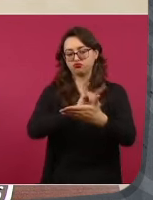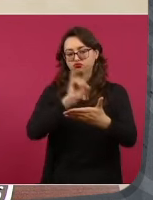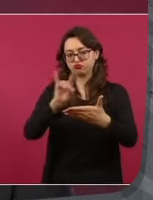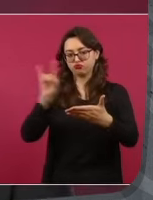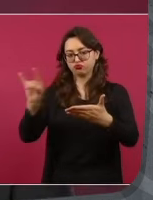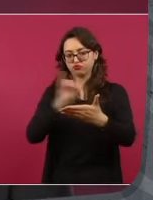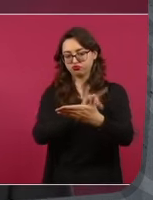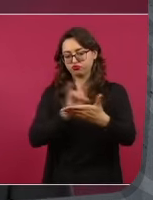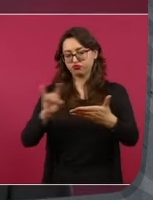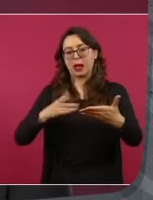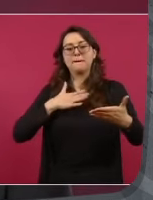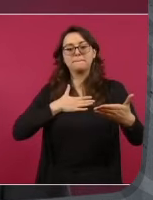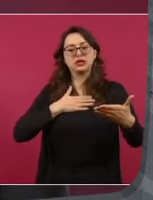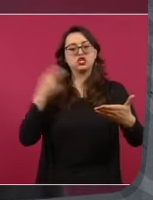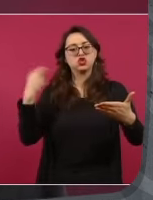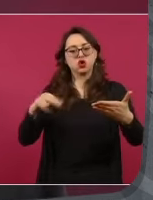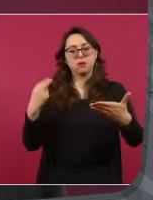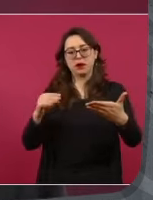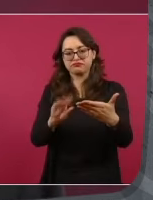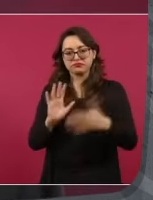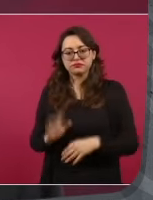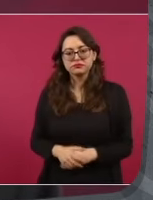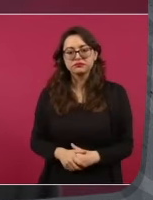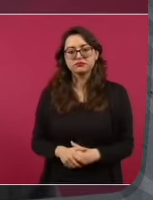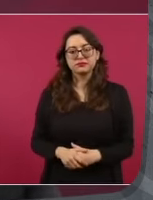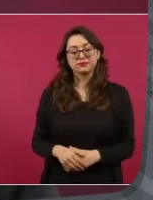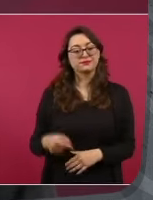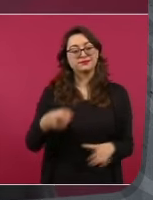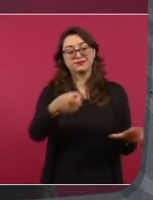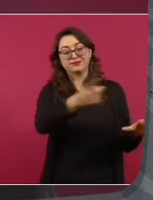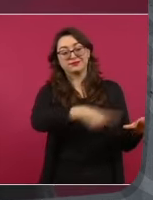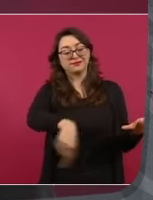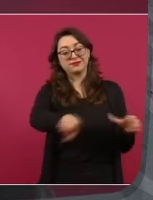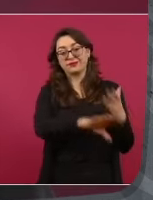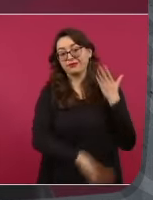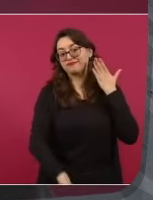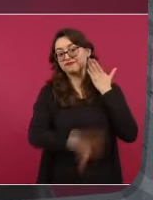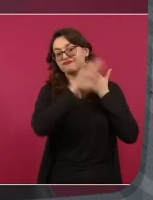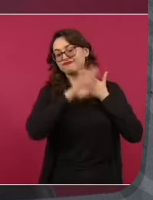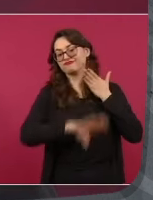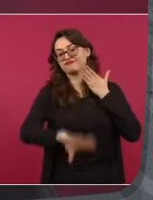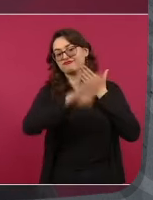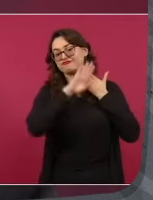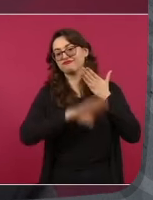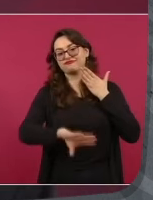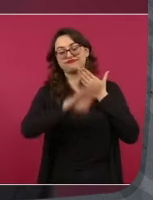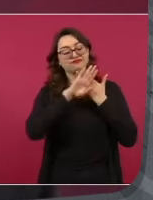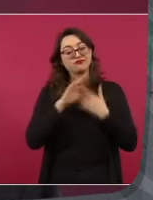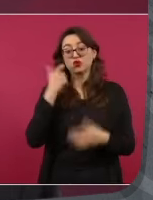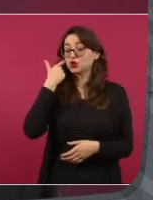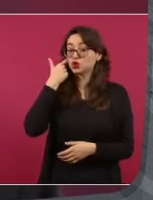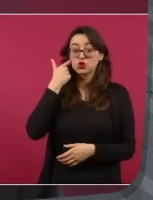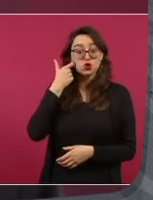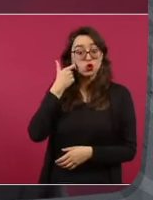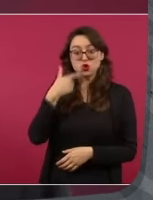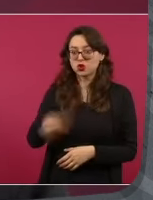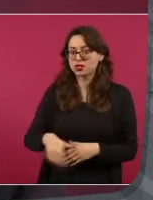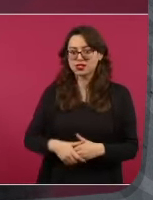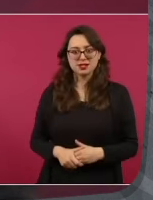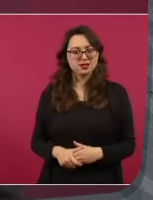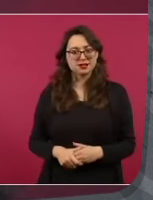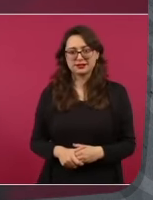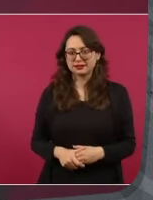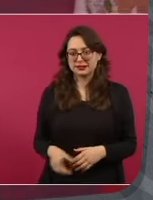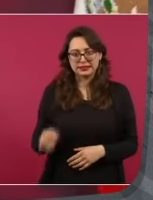a la presidencia y era yo jefe de gobierno. Entonces, me